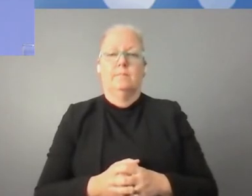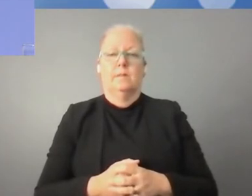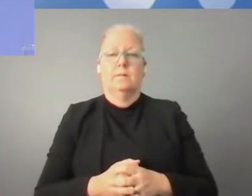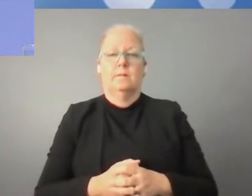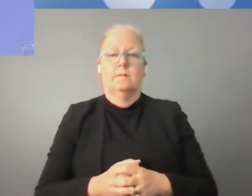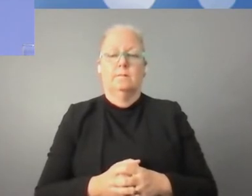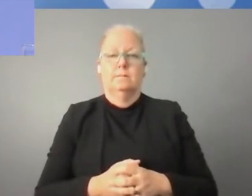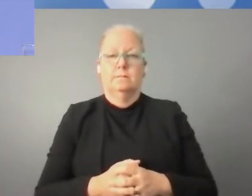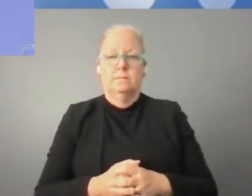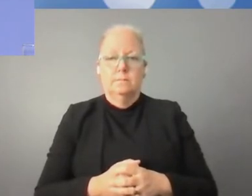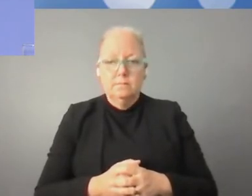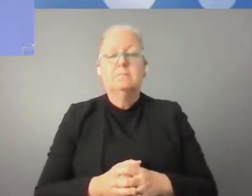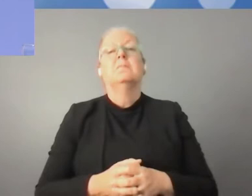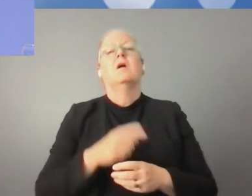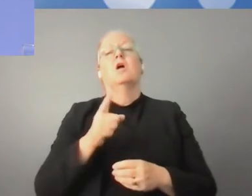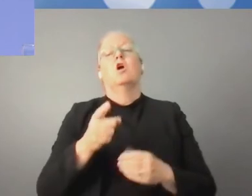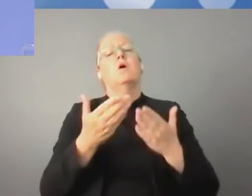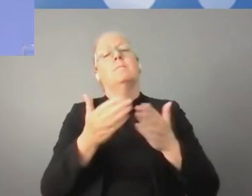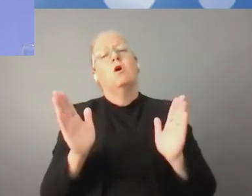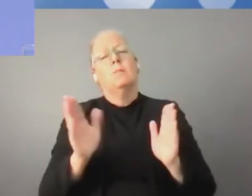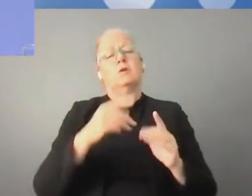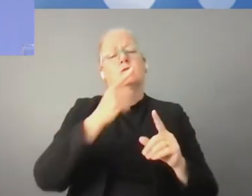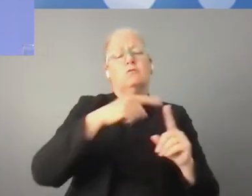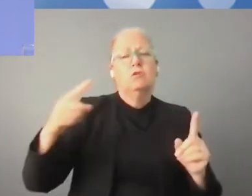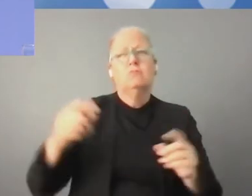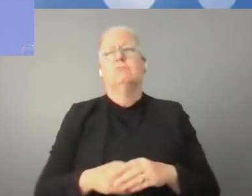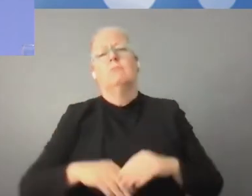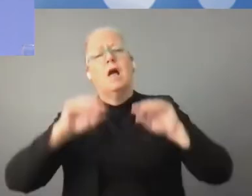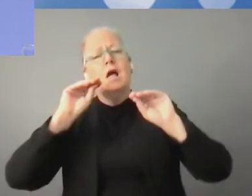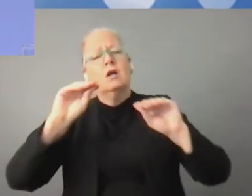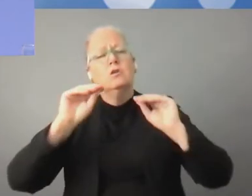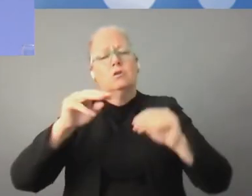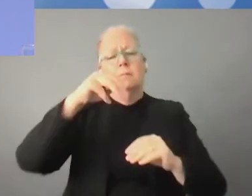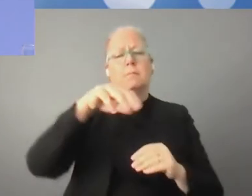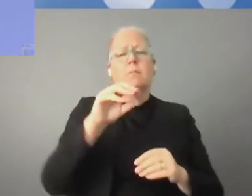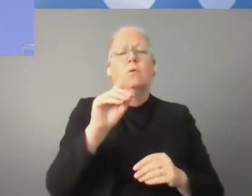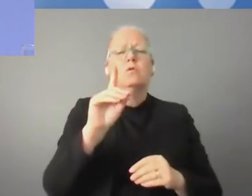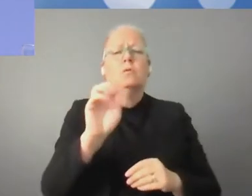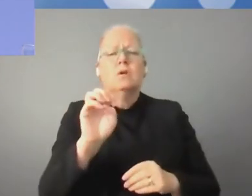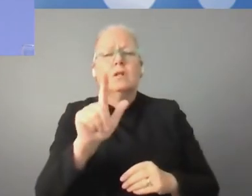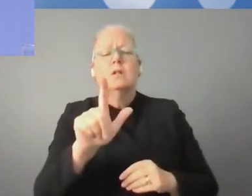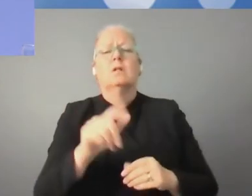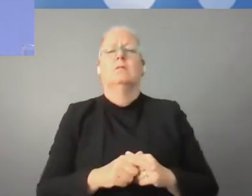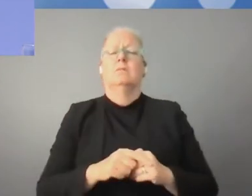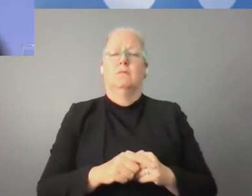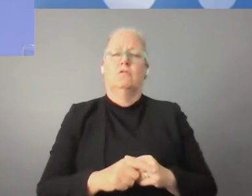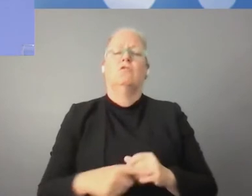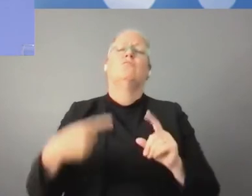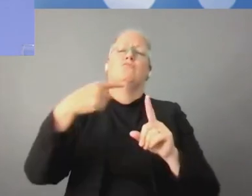públicos, modelos de educación y acceso a la inteligencia artificial.